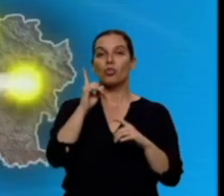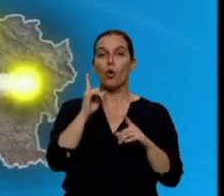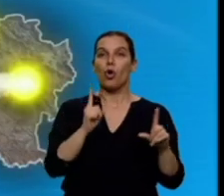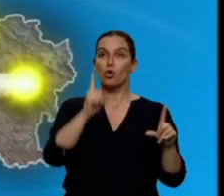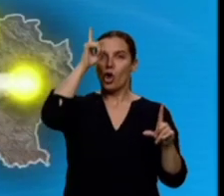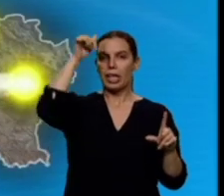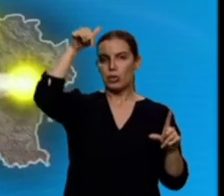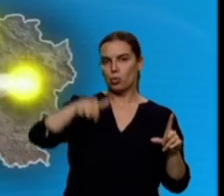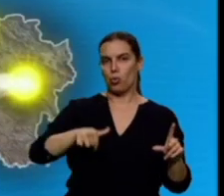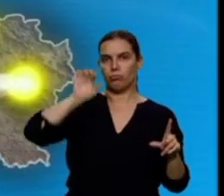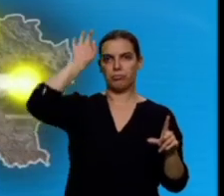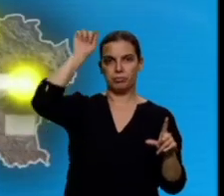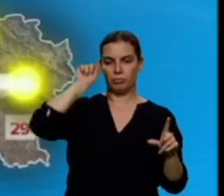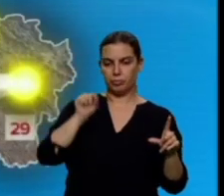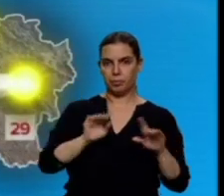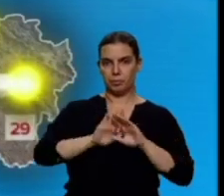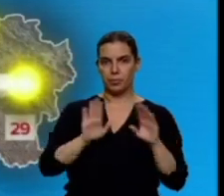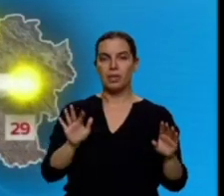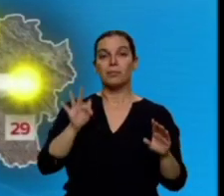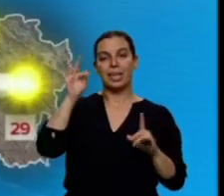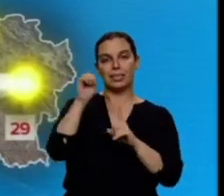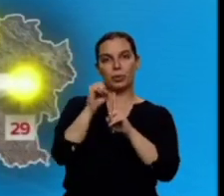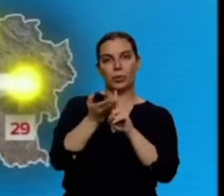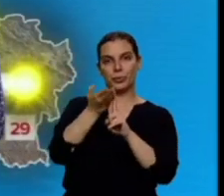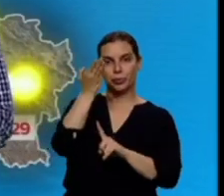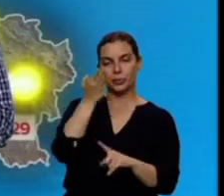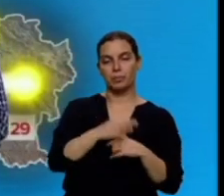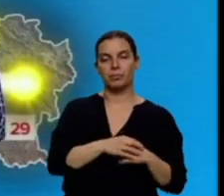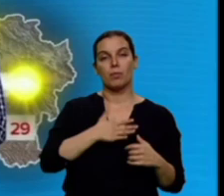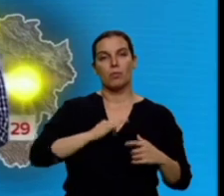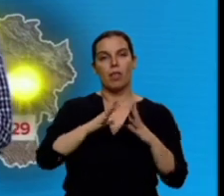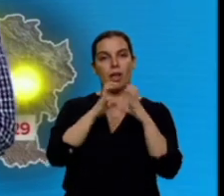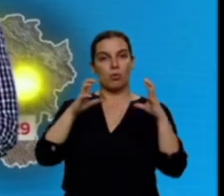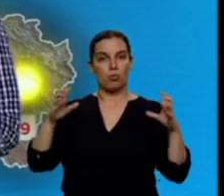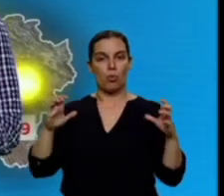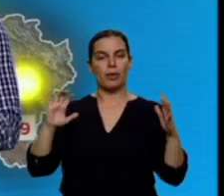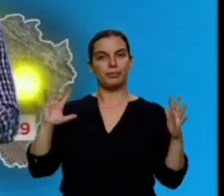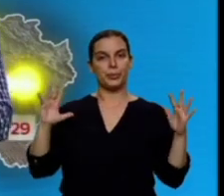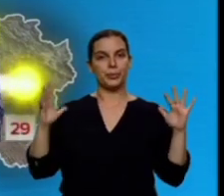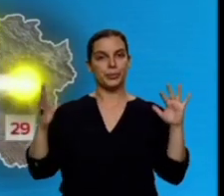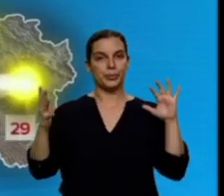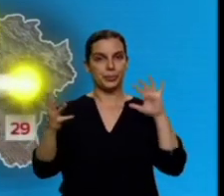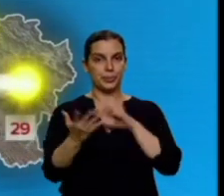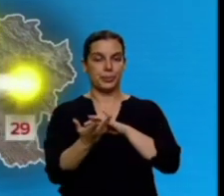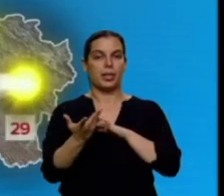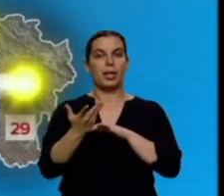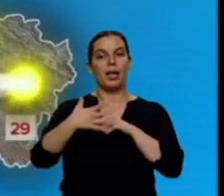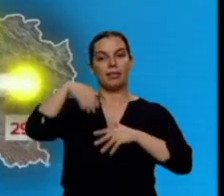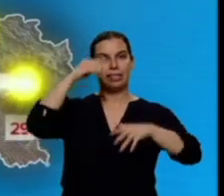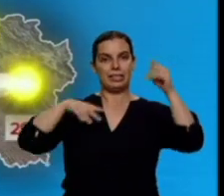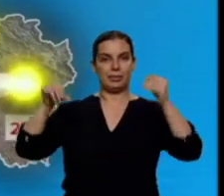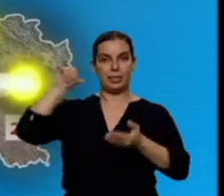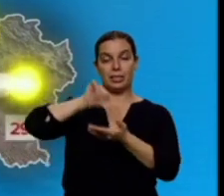además van a subir las temperaturas. Se formarán algunas nubes de evolución en zonas del sistema central y por la mañana a primeras horas